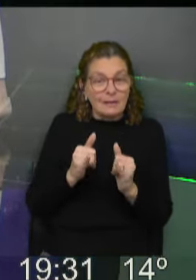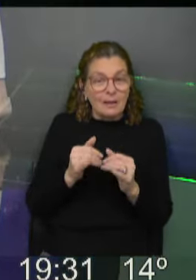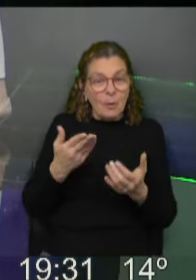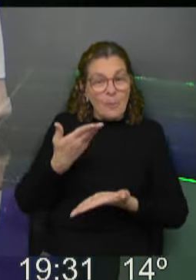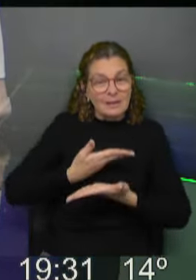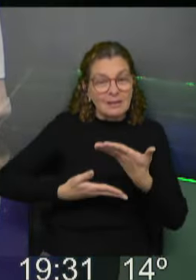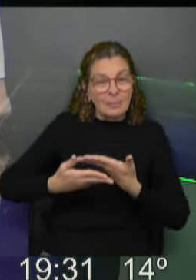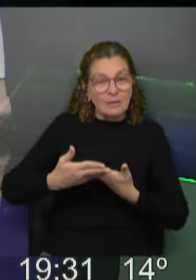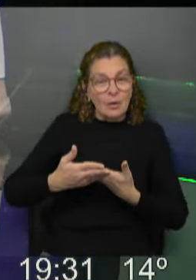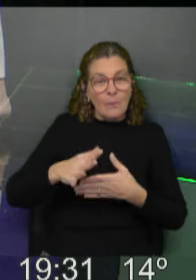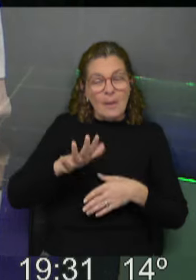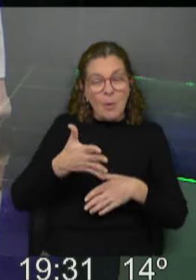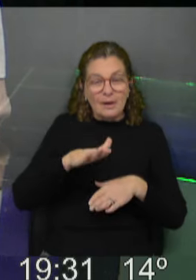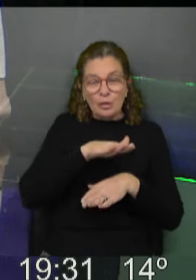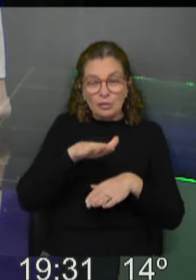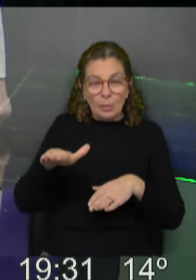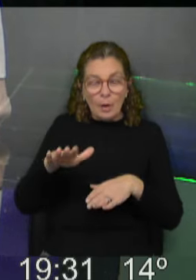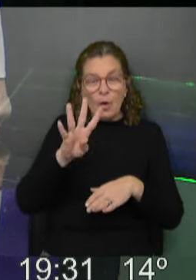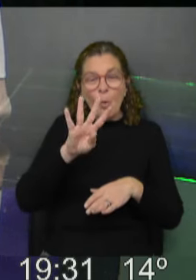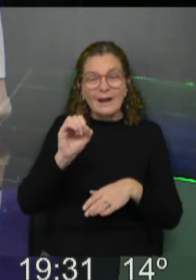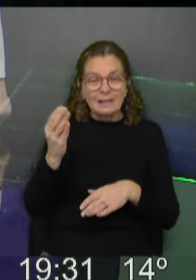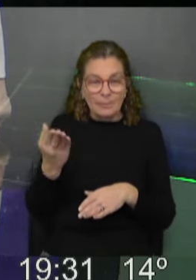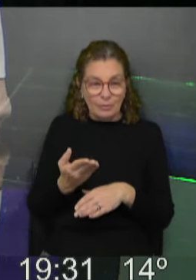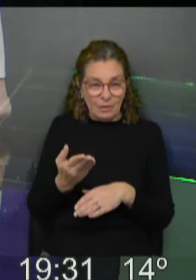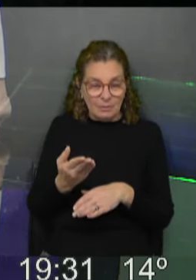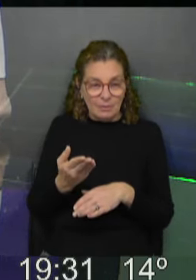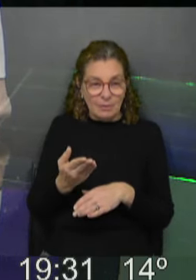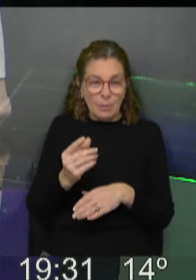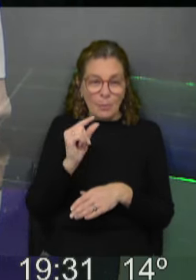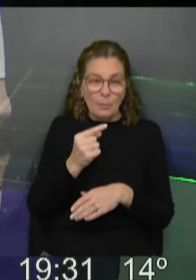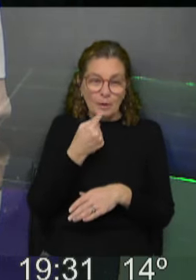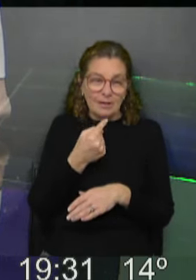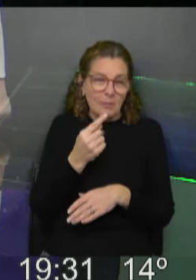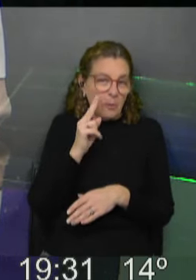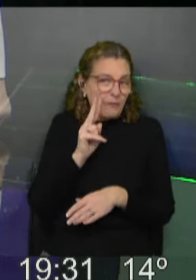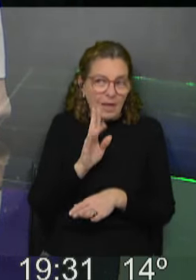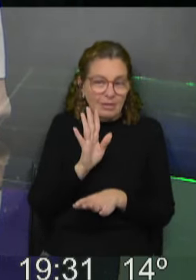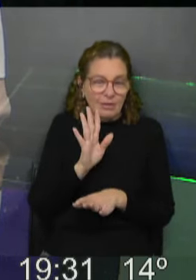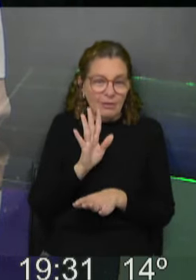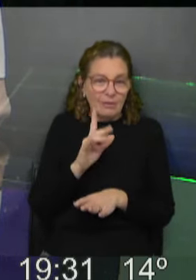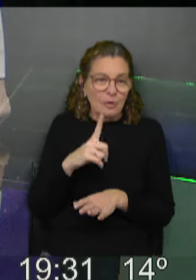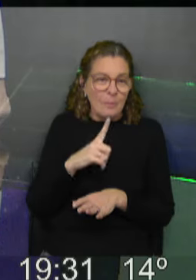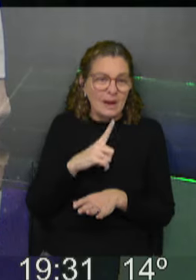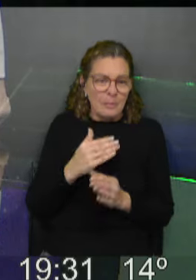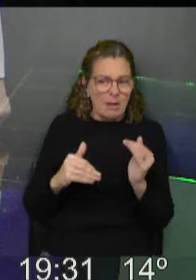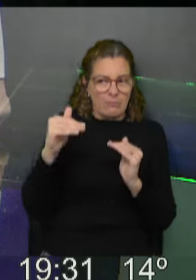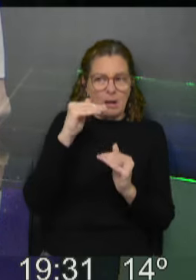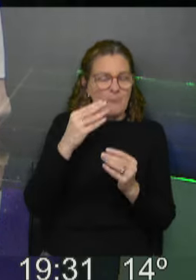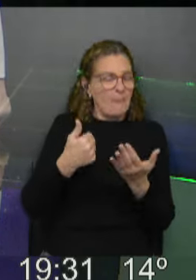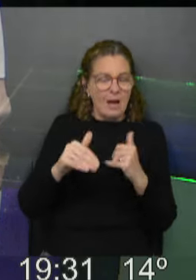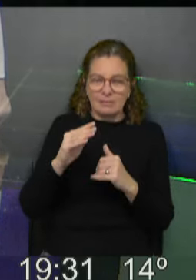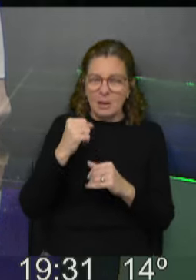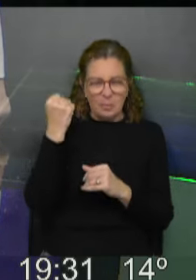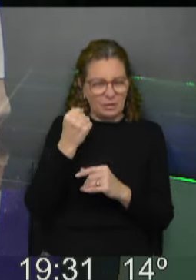participación que se ha estabilizado en el entorno del 40% y que un poco por lo que venimos viendo no es esperable que haya un crecimiento por lo menos